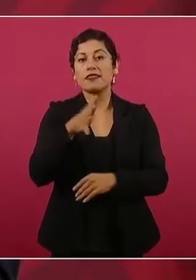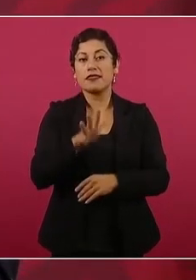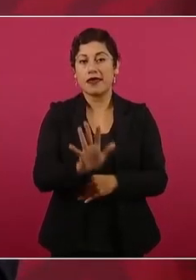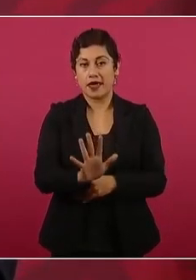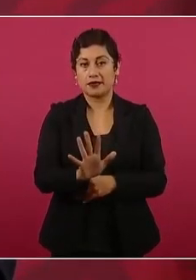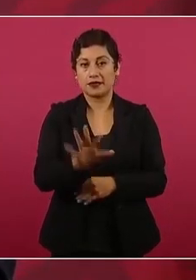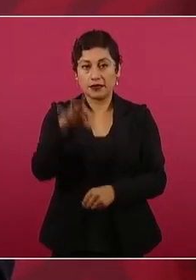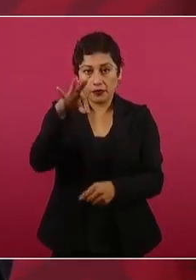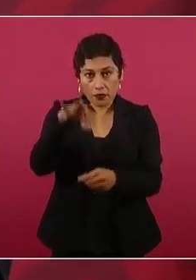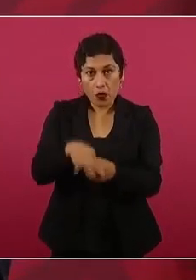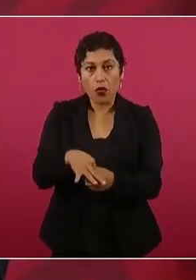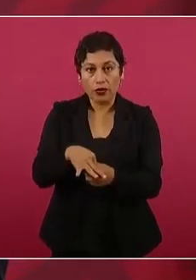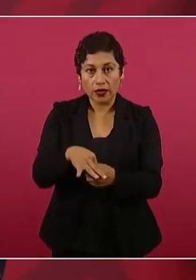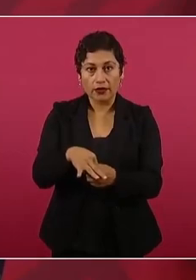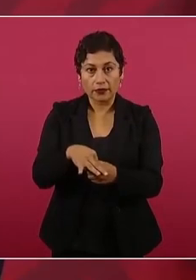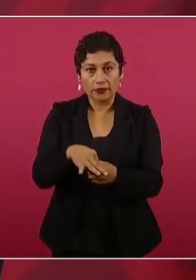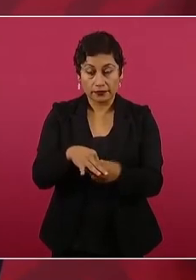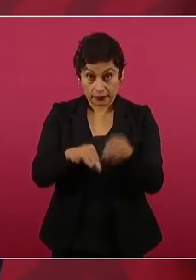10,